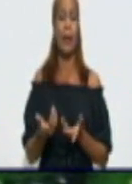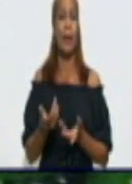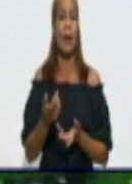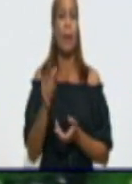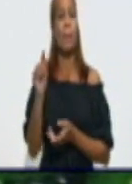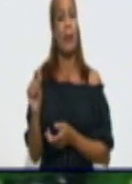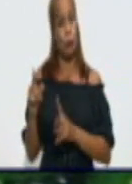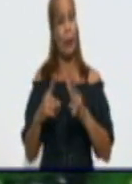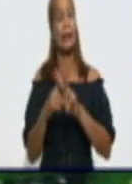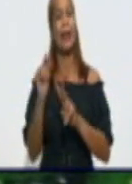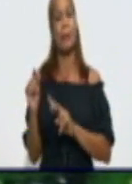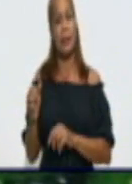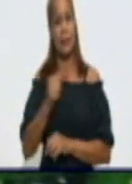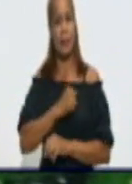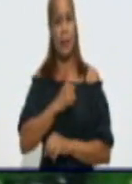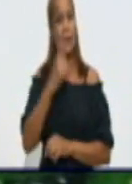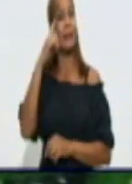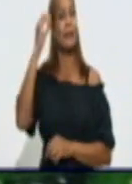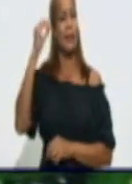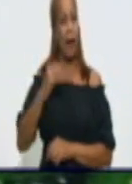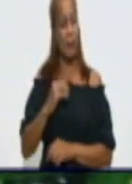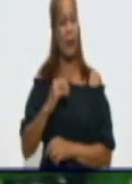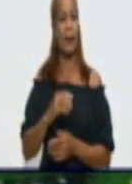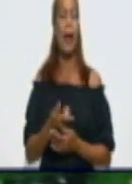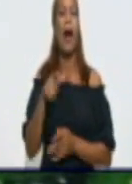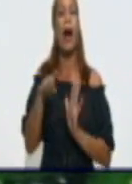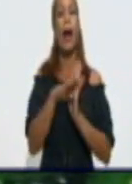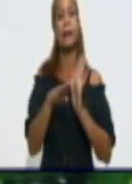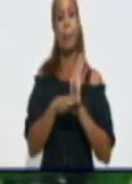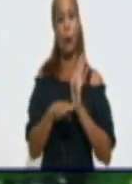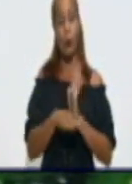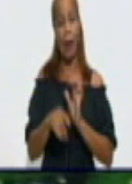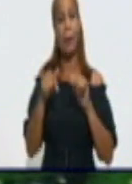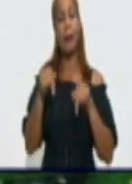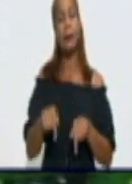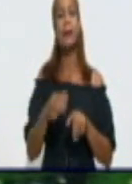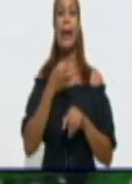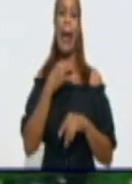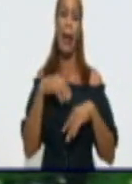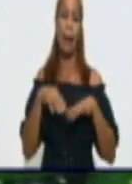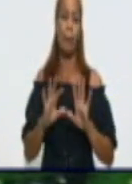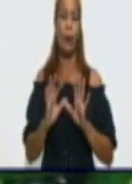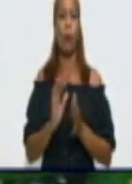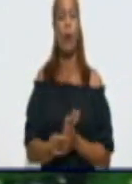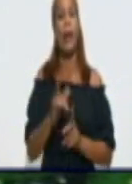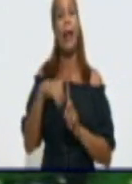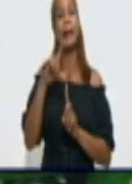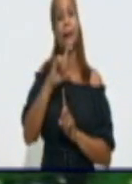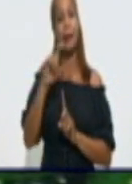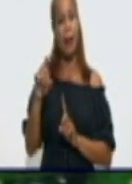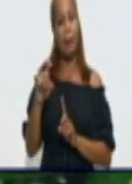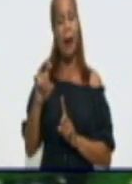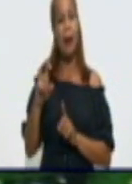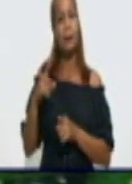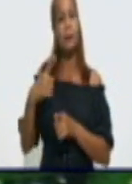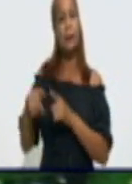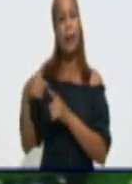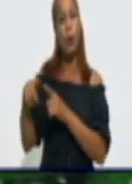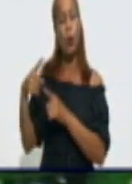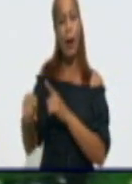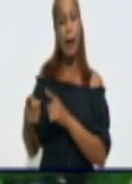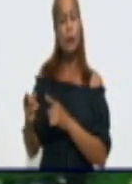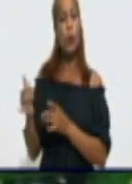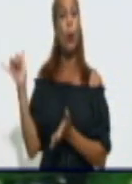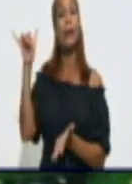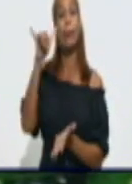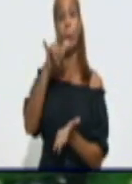la mensajería a nuestro programa. Y, por ejemplo, el tema de los casos importados lo